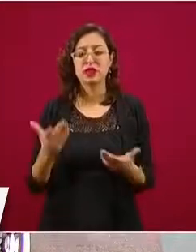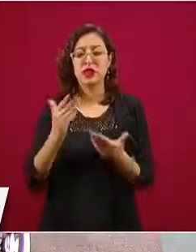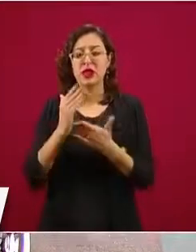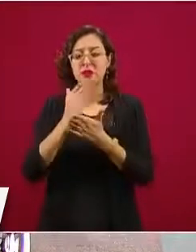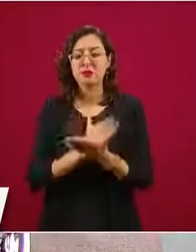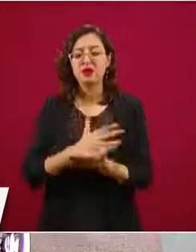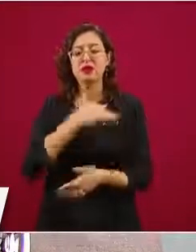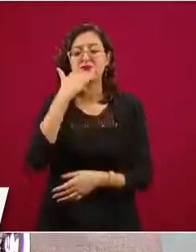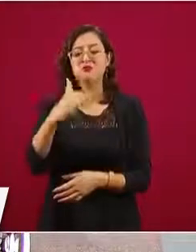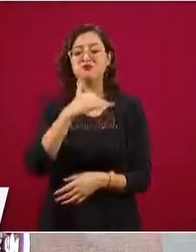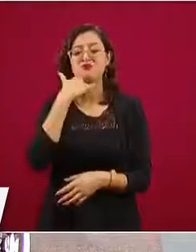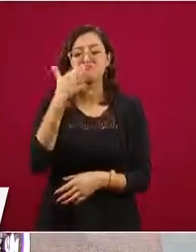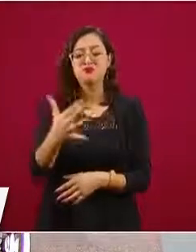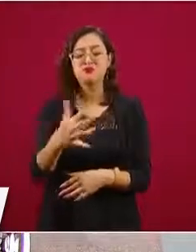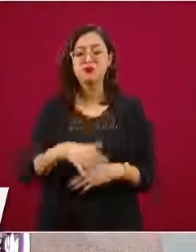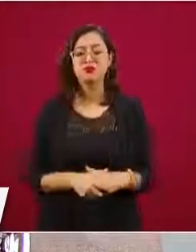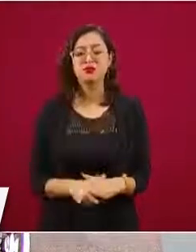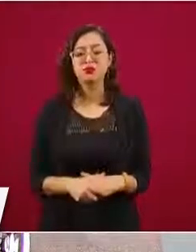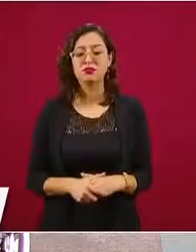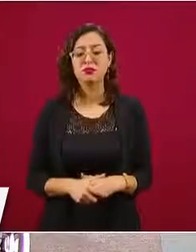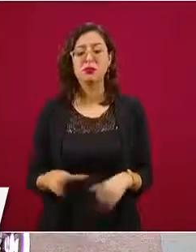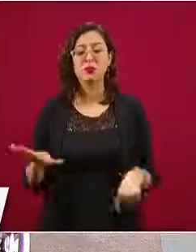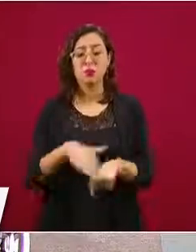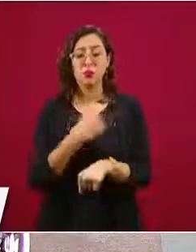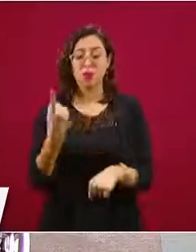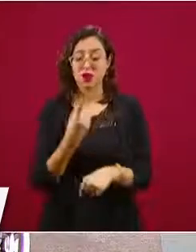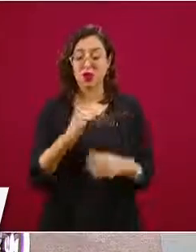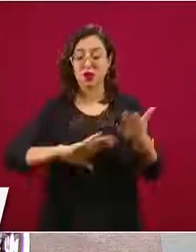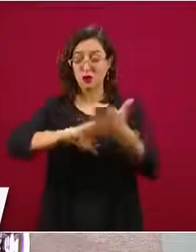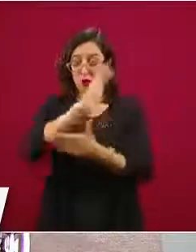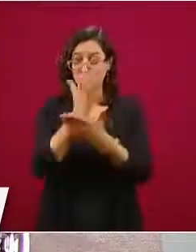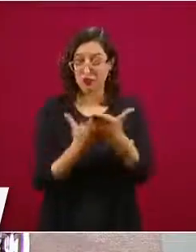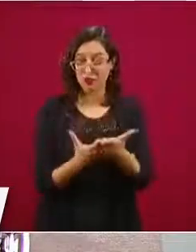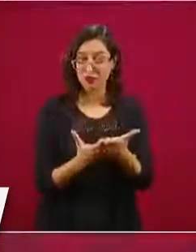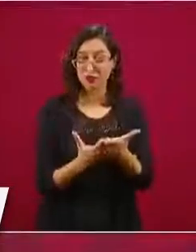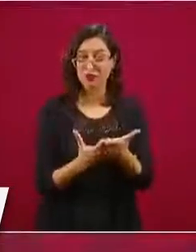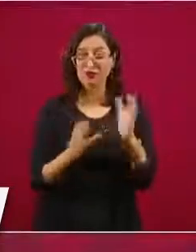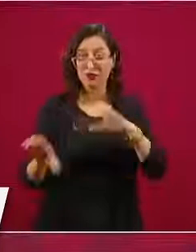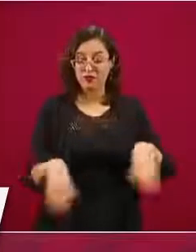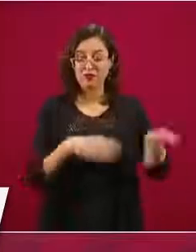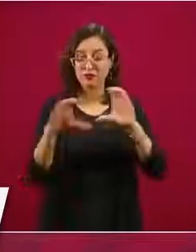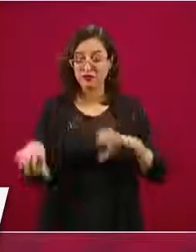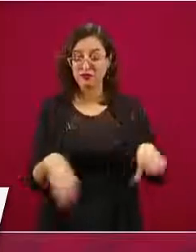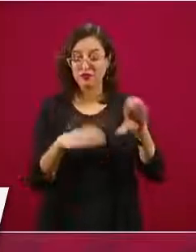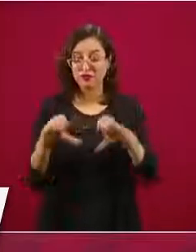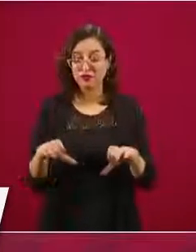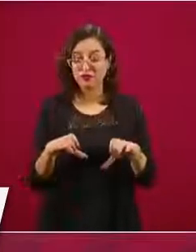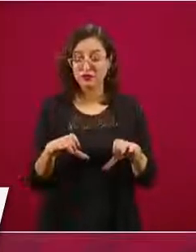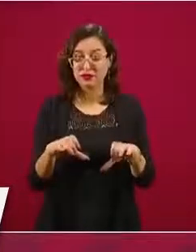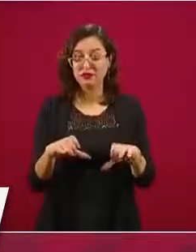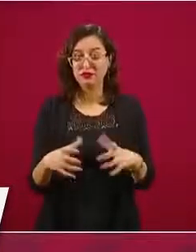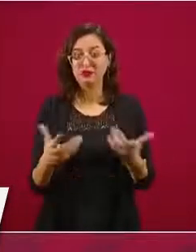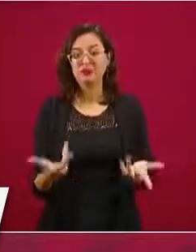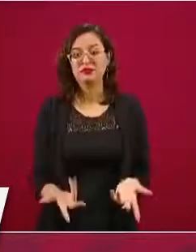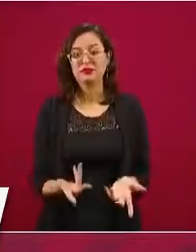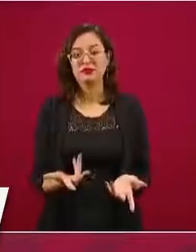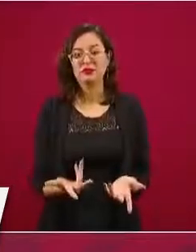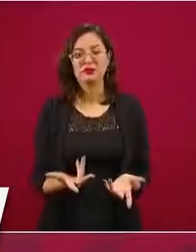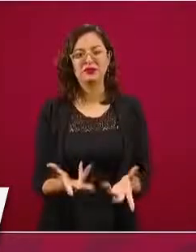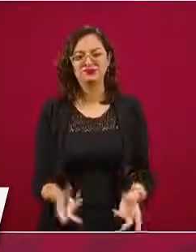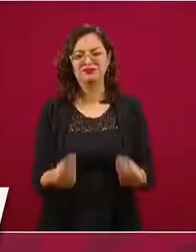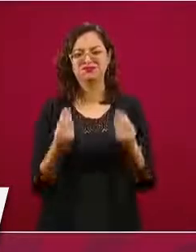es que habían contratos de computadoras a diestra y